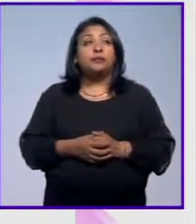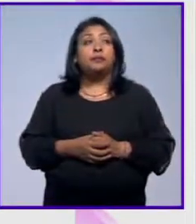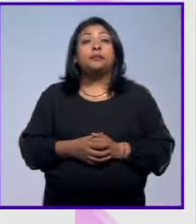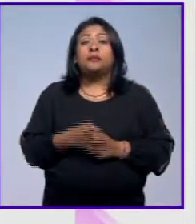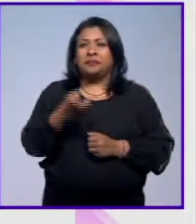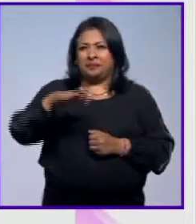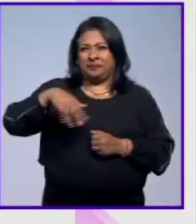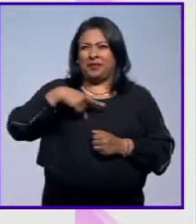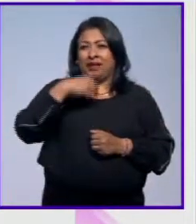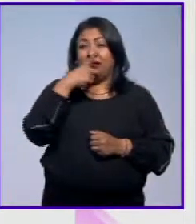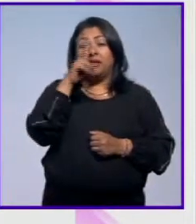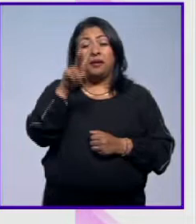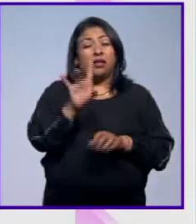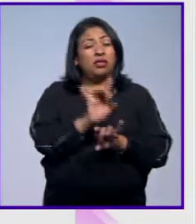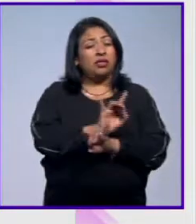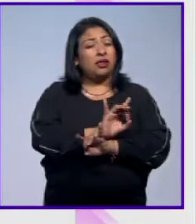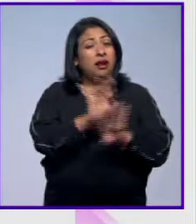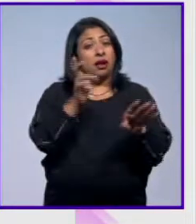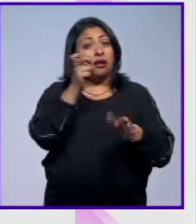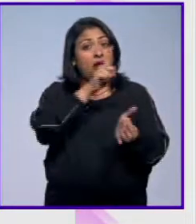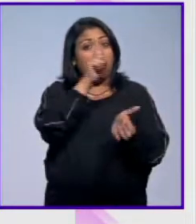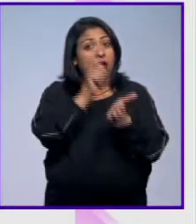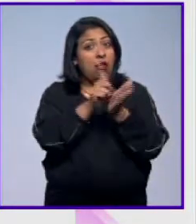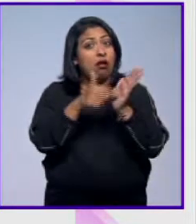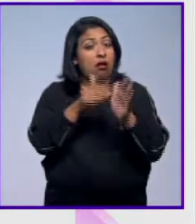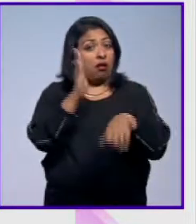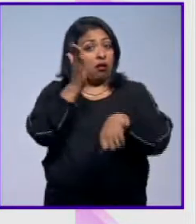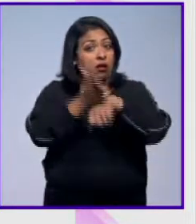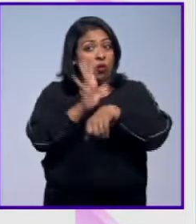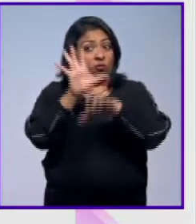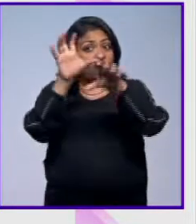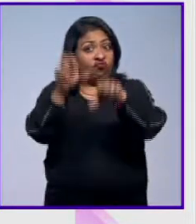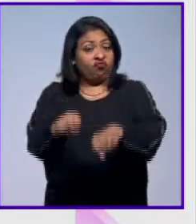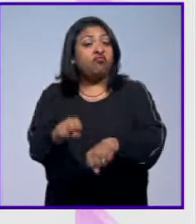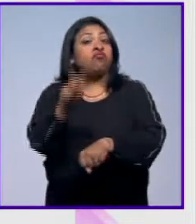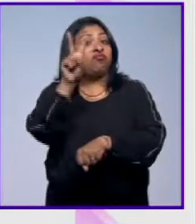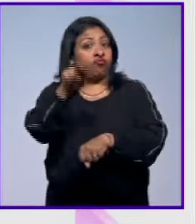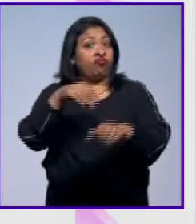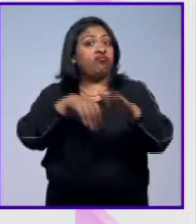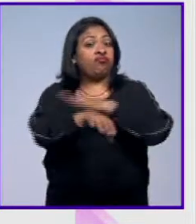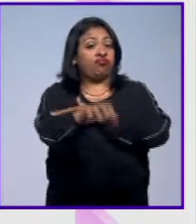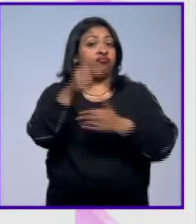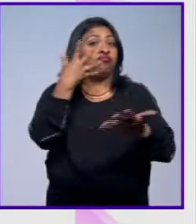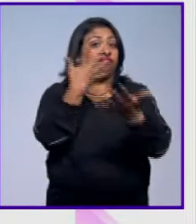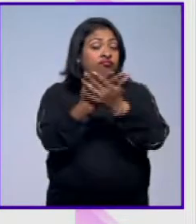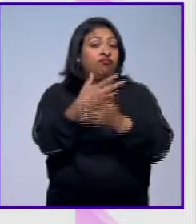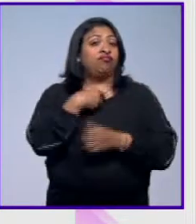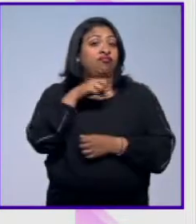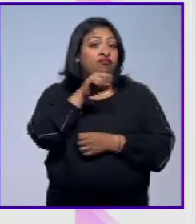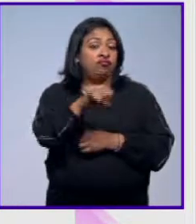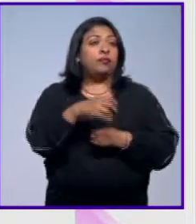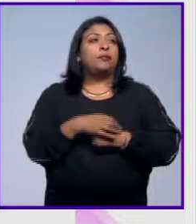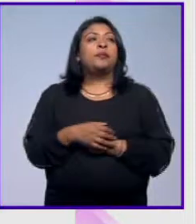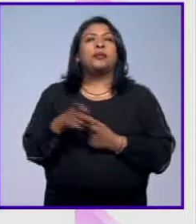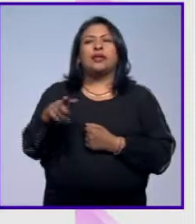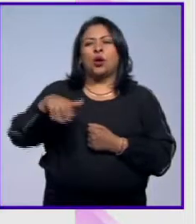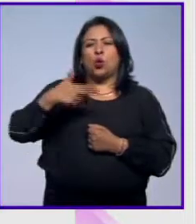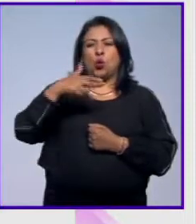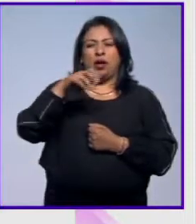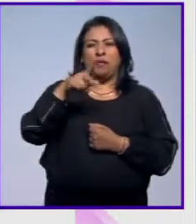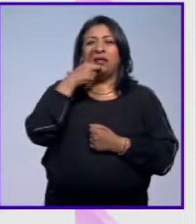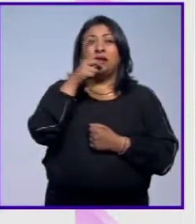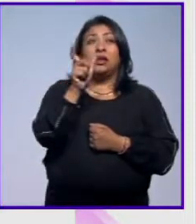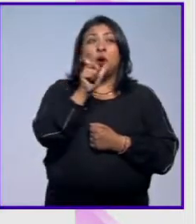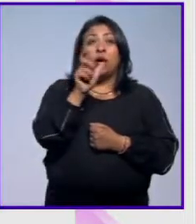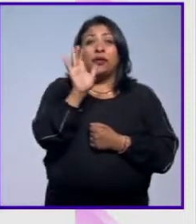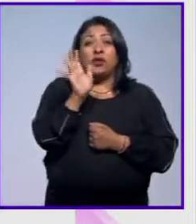Es grave, es muy delicado, pero esto está penado por la ley y cuando los atrapan la verdad es que se van a la cárcel. lo que dice Hueman es que también esta nota que ya